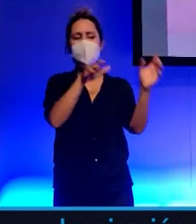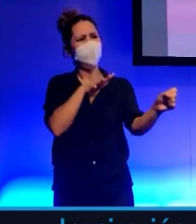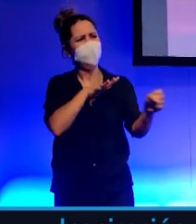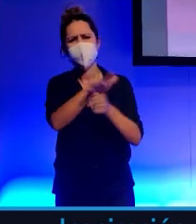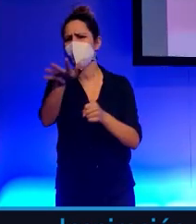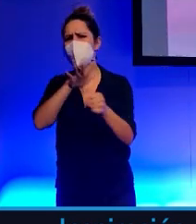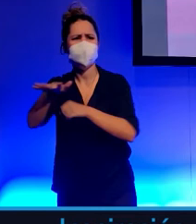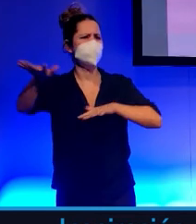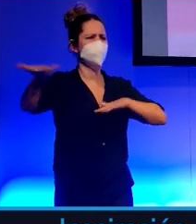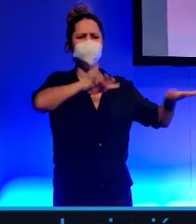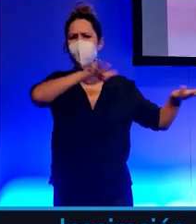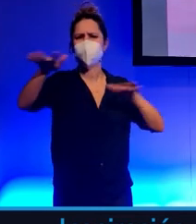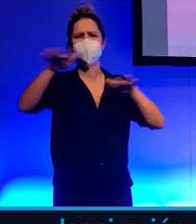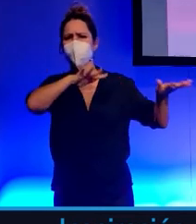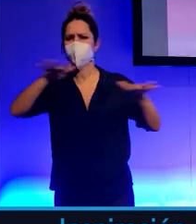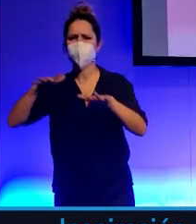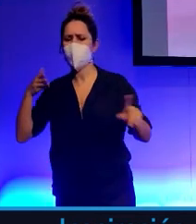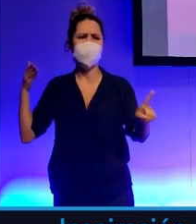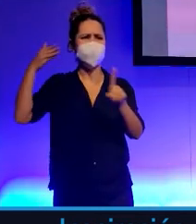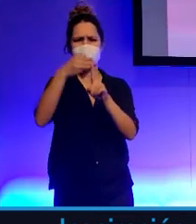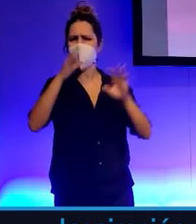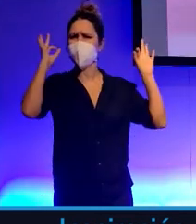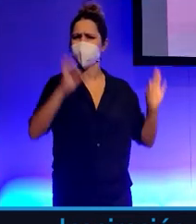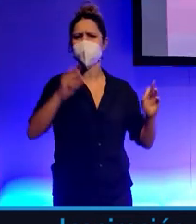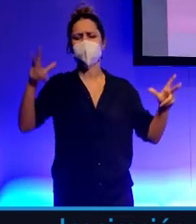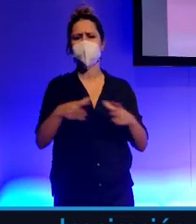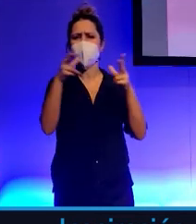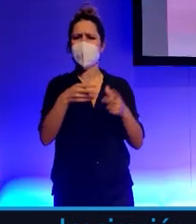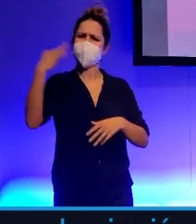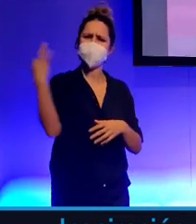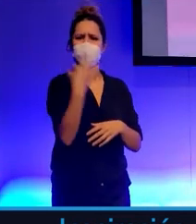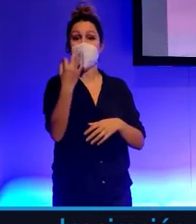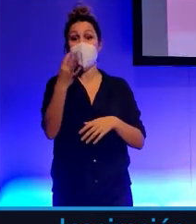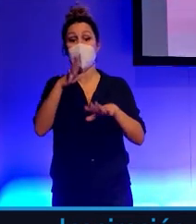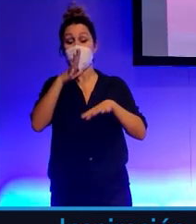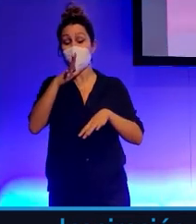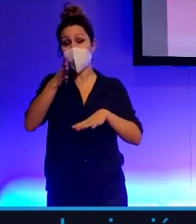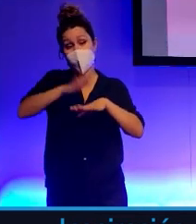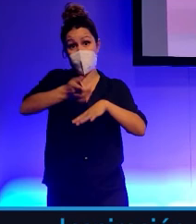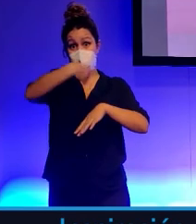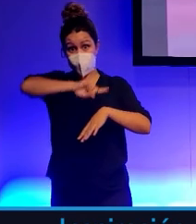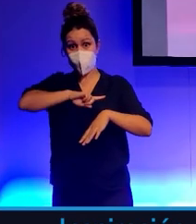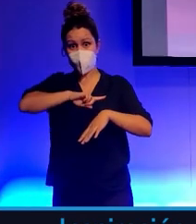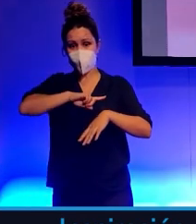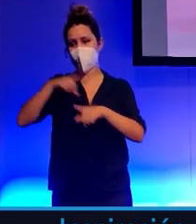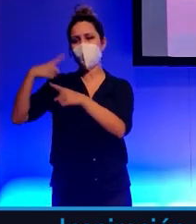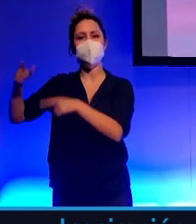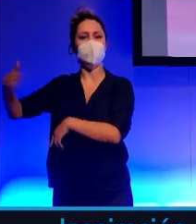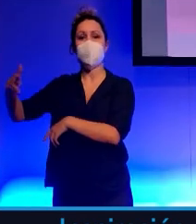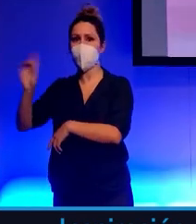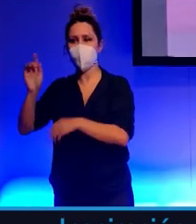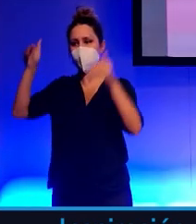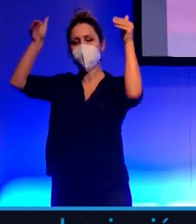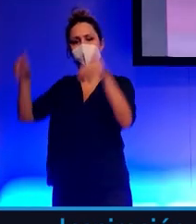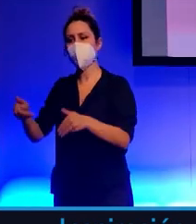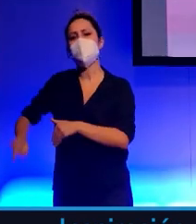movilicen, embanderen causas o lideren causas, es porque para nosotros las cosas dejaron de dar lo mismo. Y como